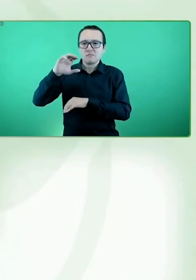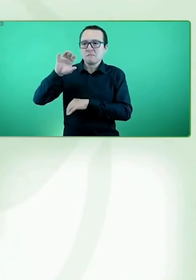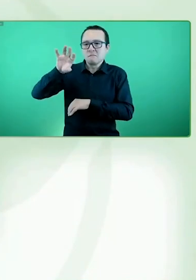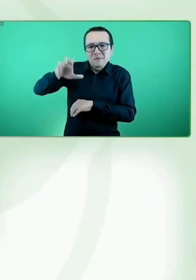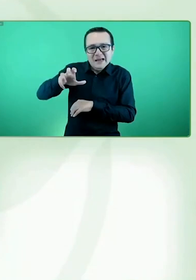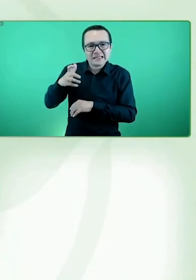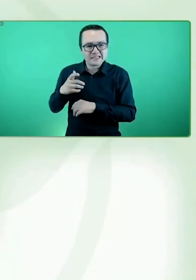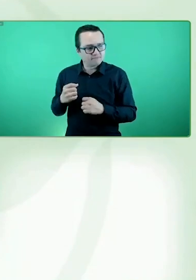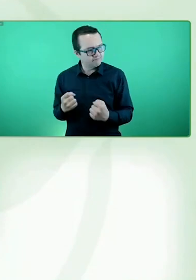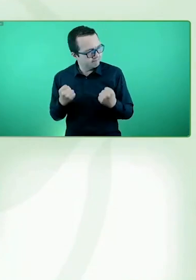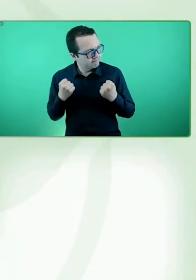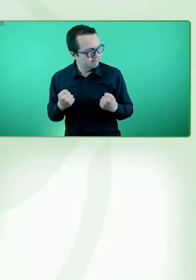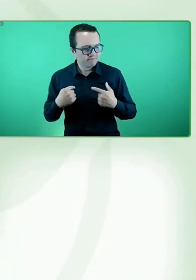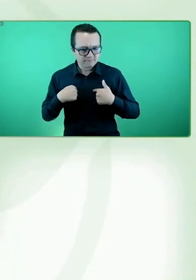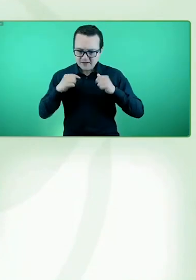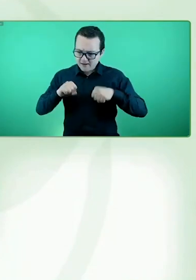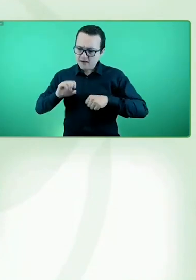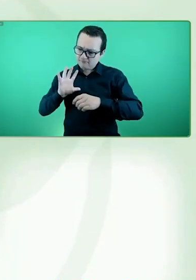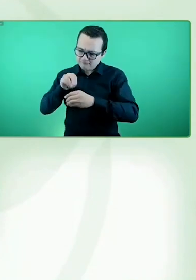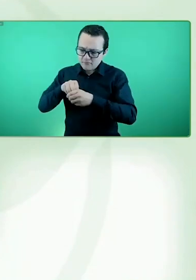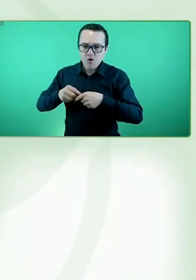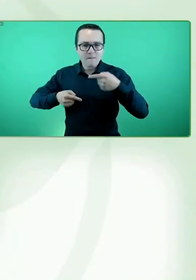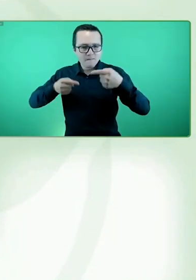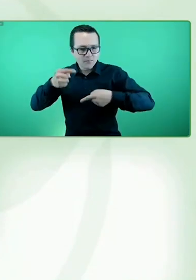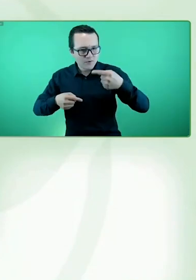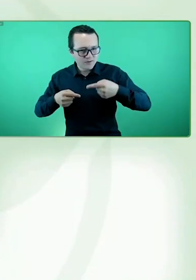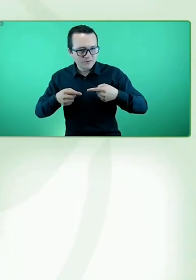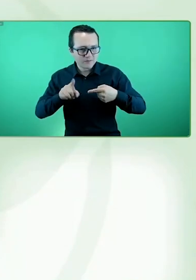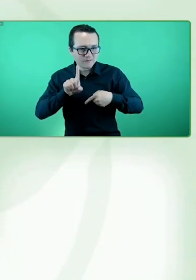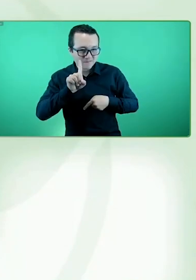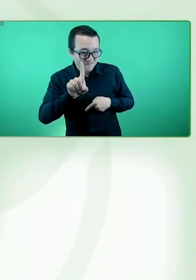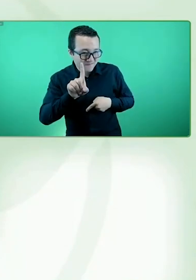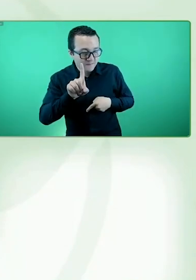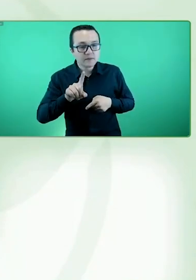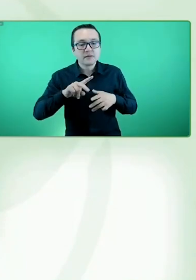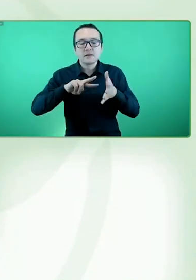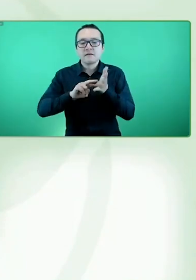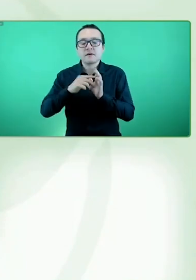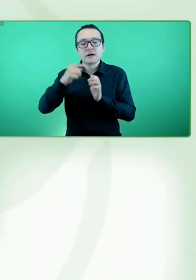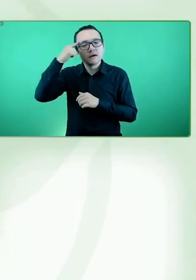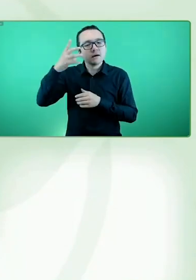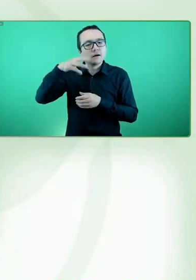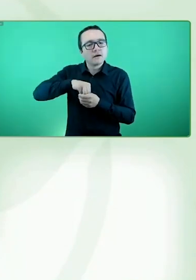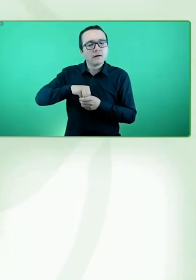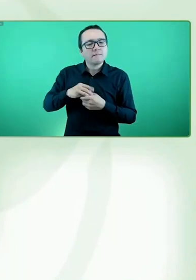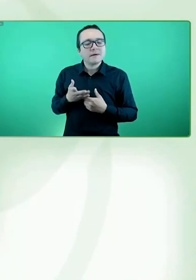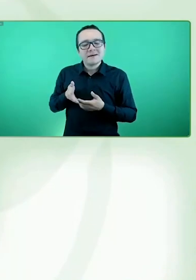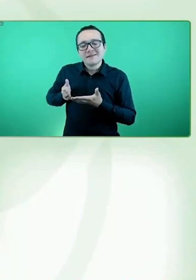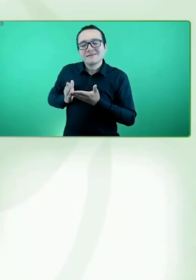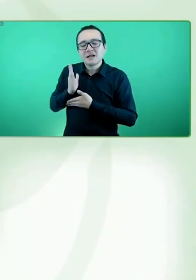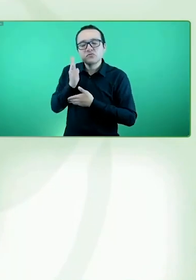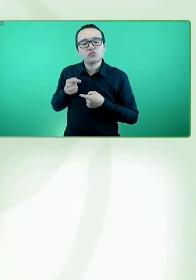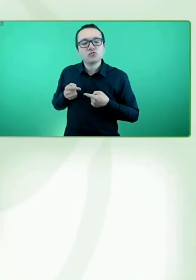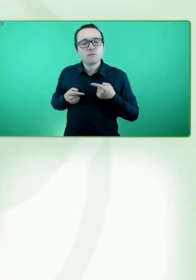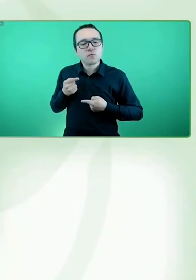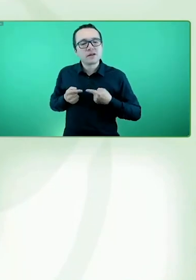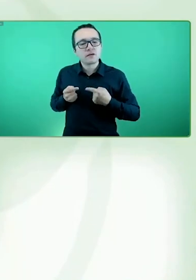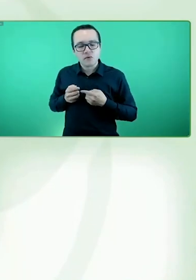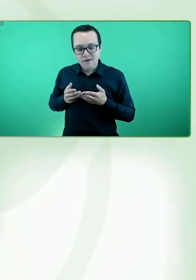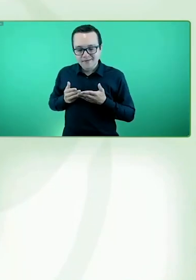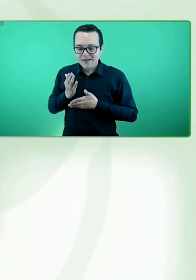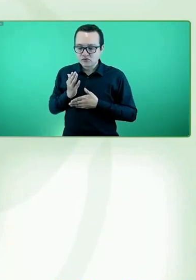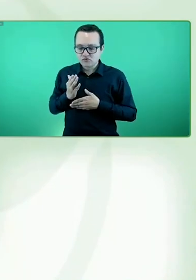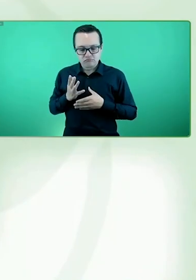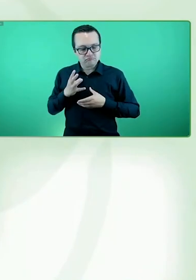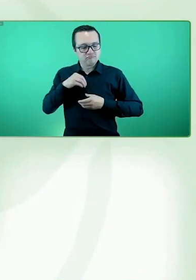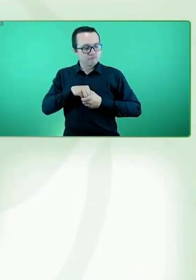tenemos que pensar en los derechos civiles, en los derechos políticos que deben ejercer, involucrándose en todo